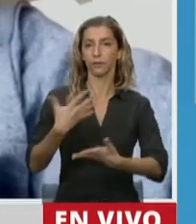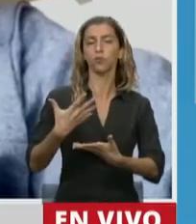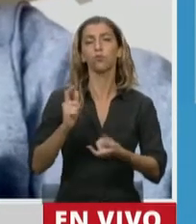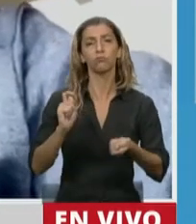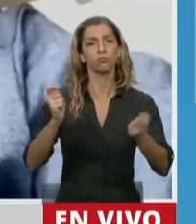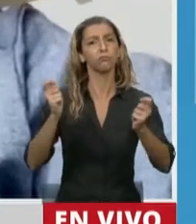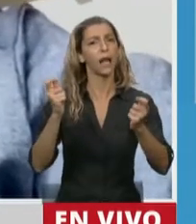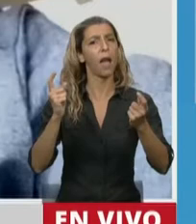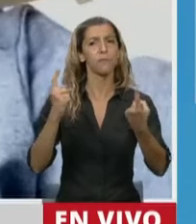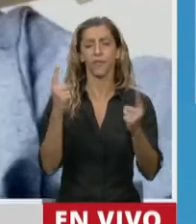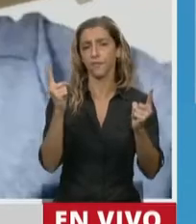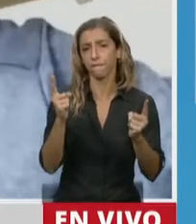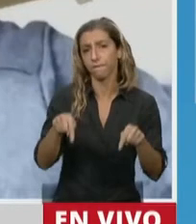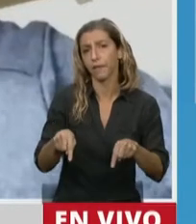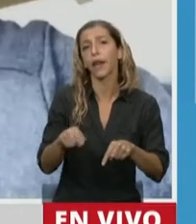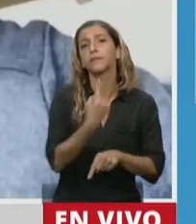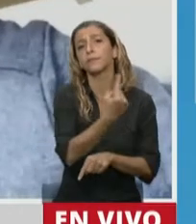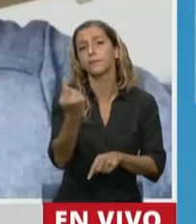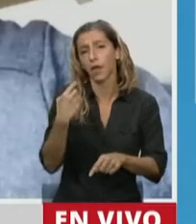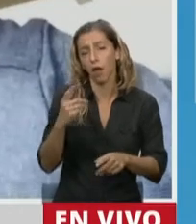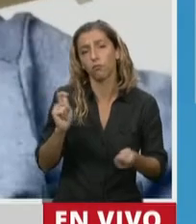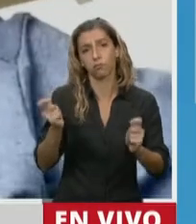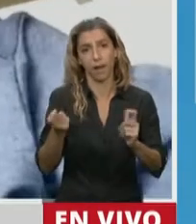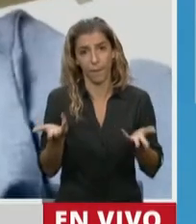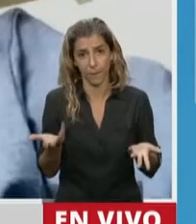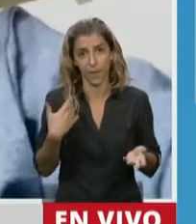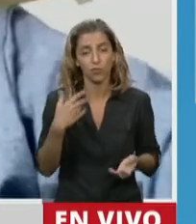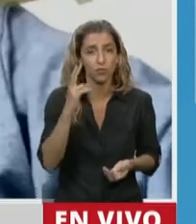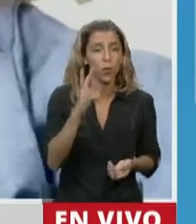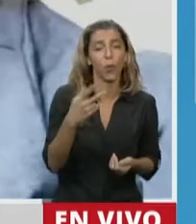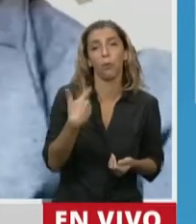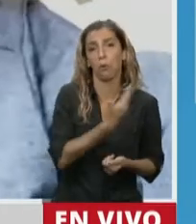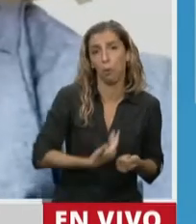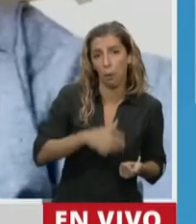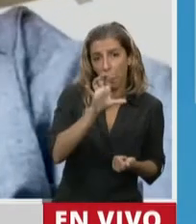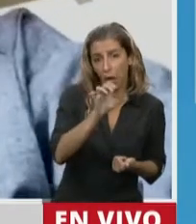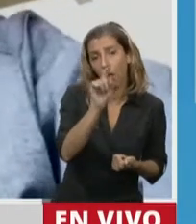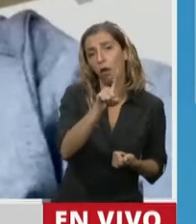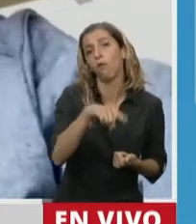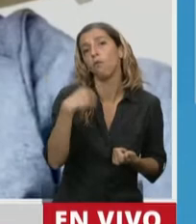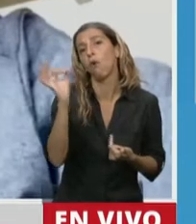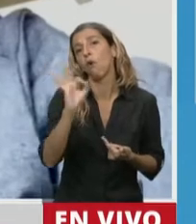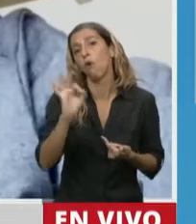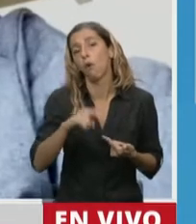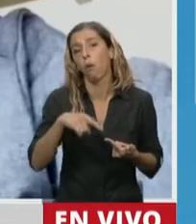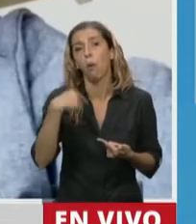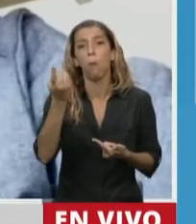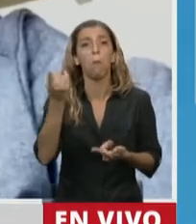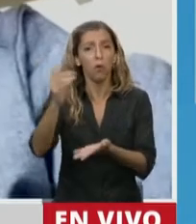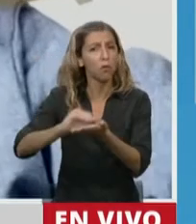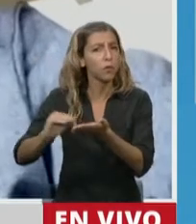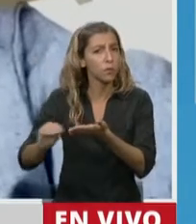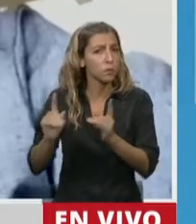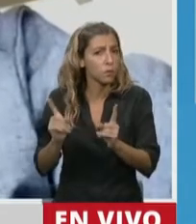identitarios pasando de los gobernadores, ni siquiera en muchos diputados de la oposición.